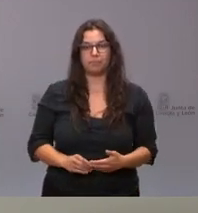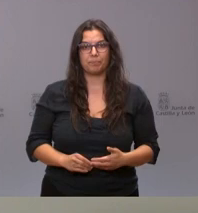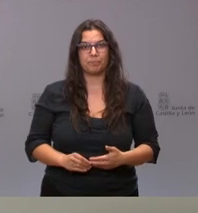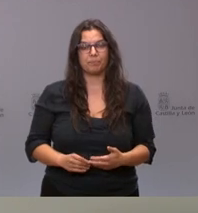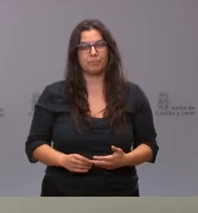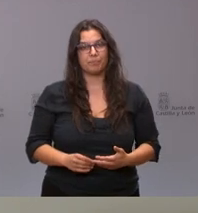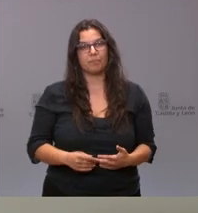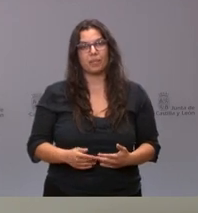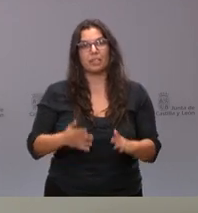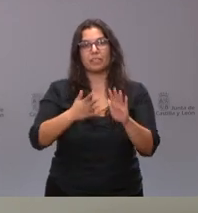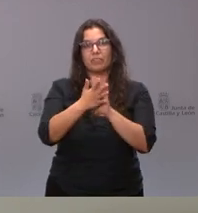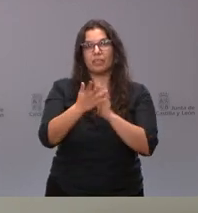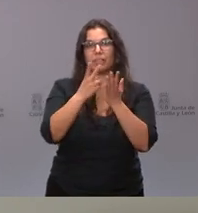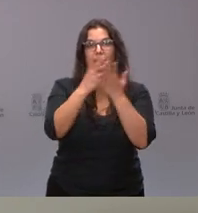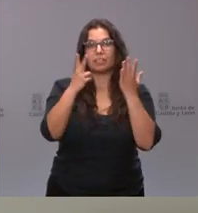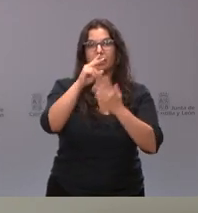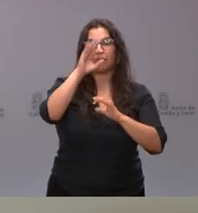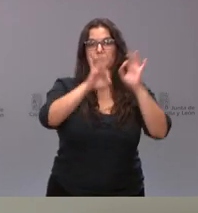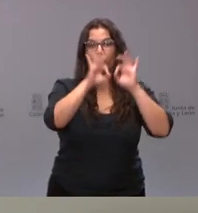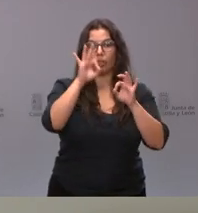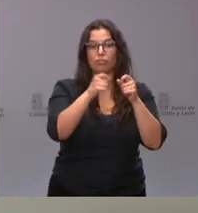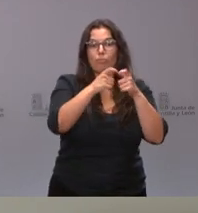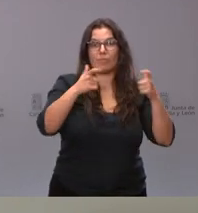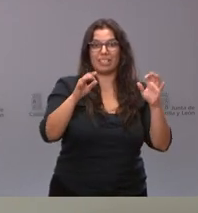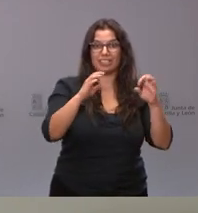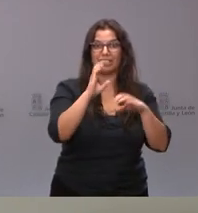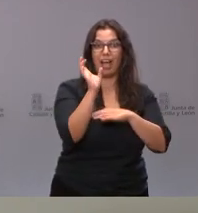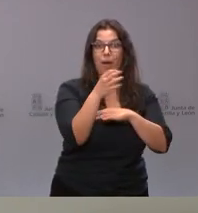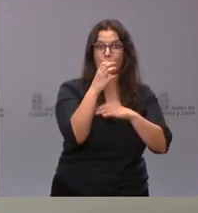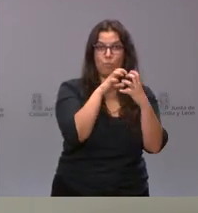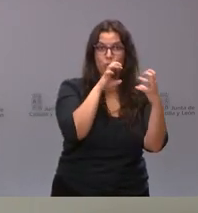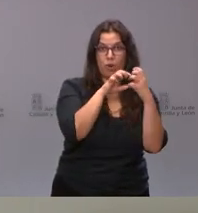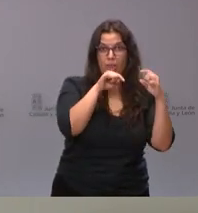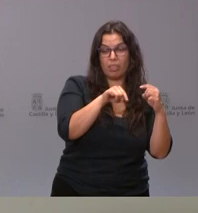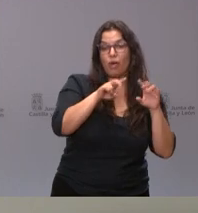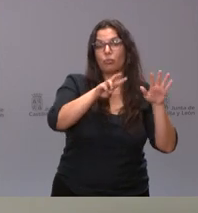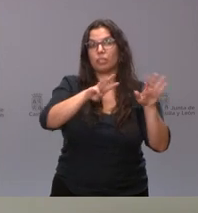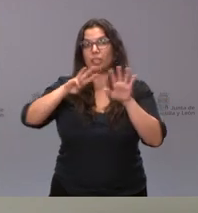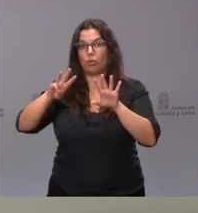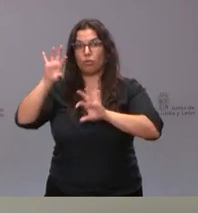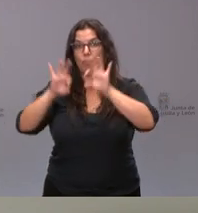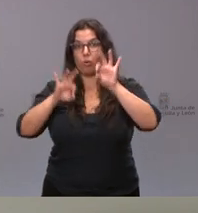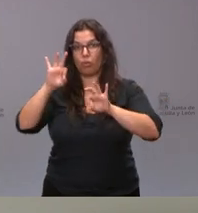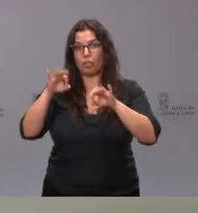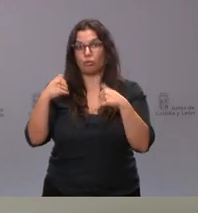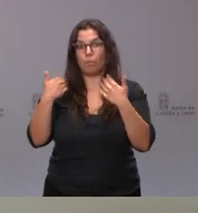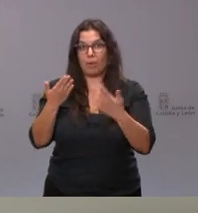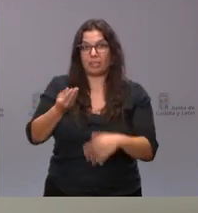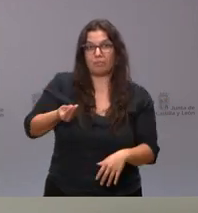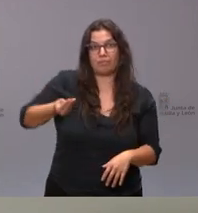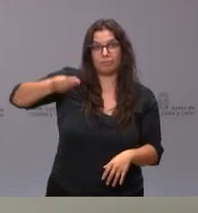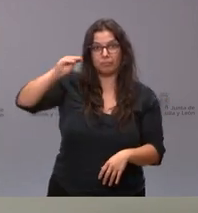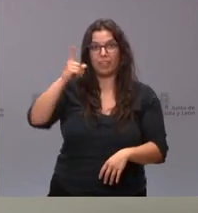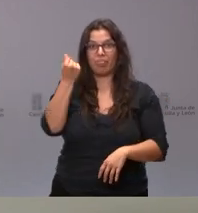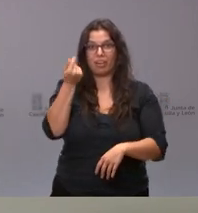se trata de 17% más de ambulancias, 88% más de fondos destinados a